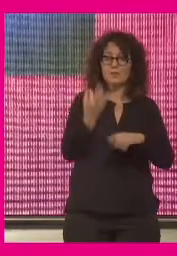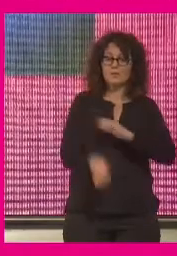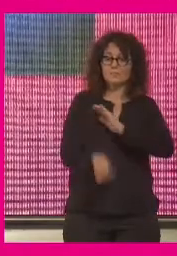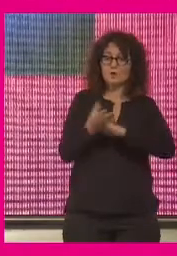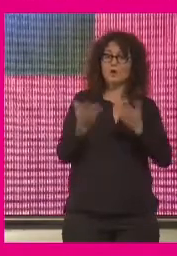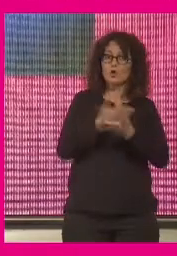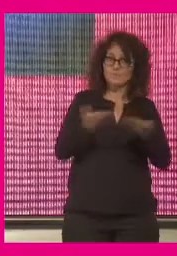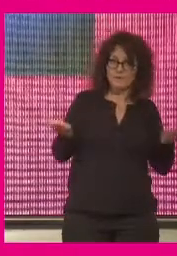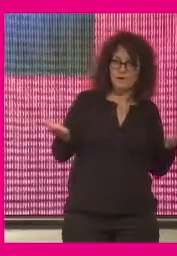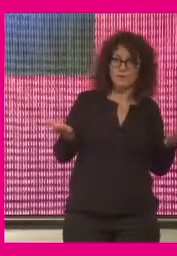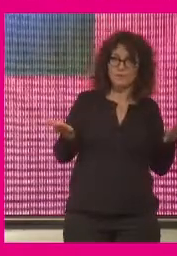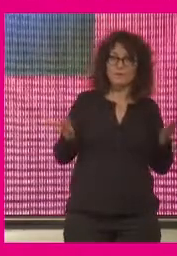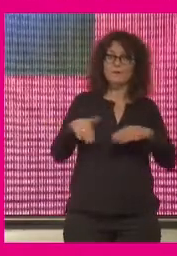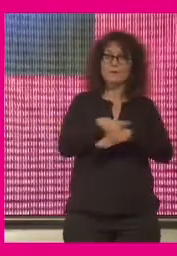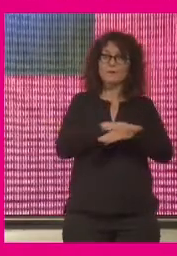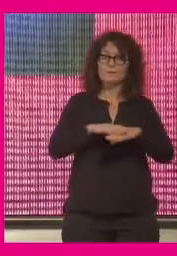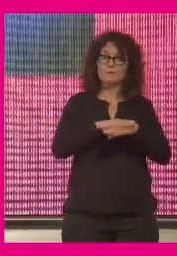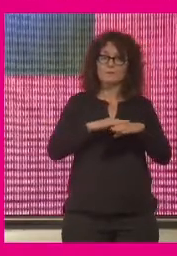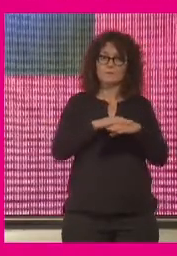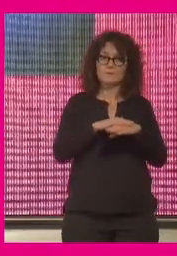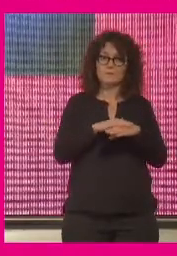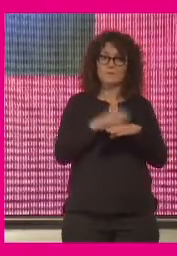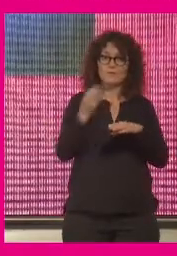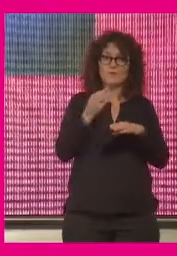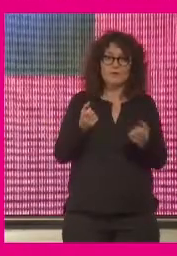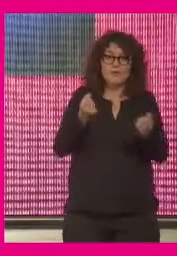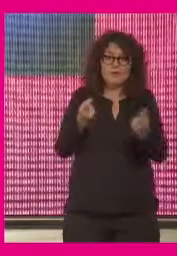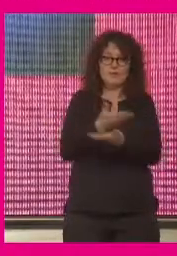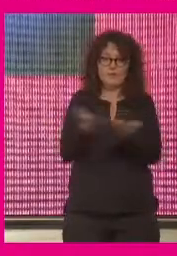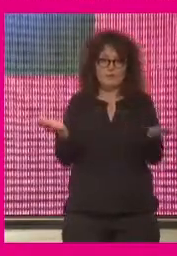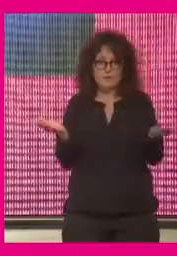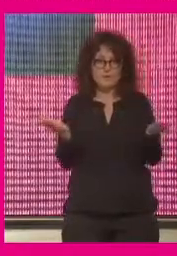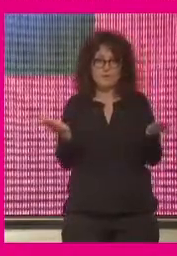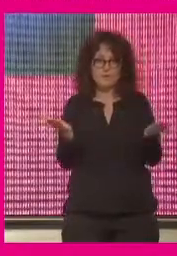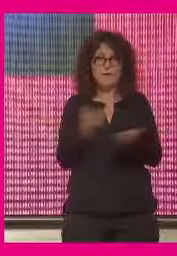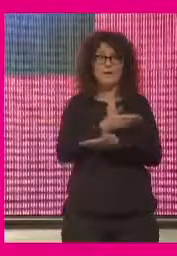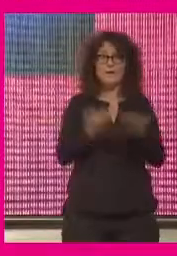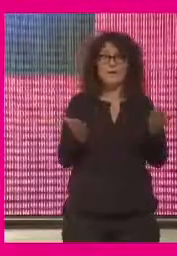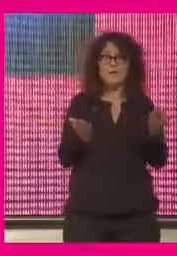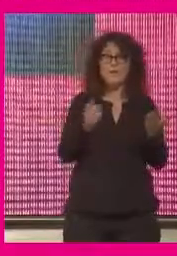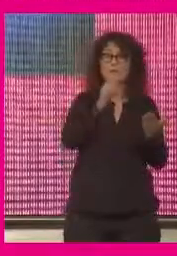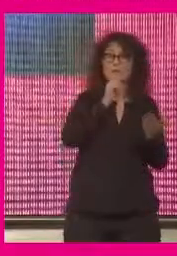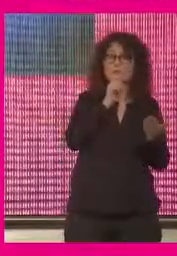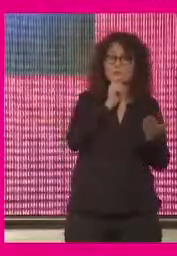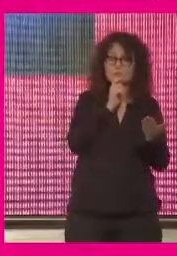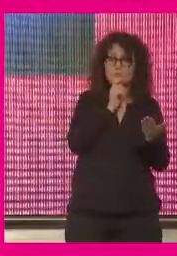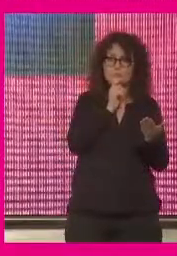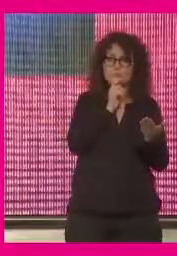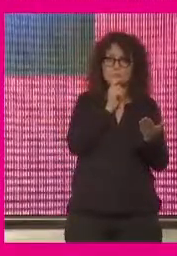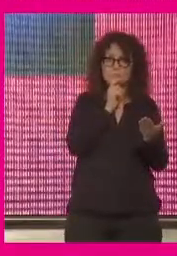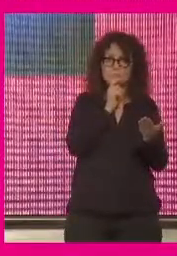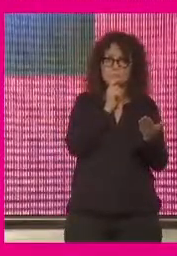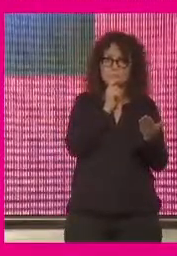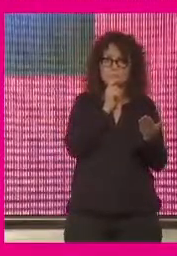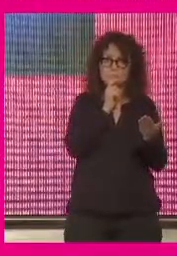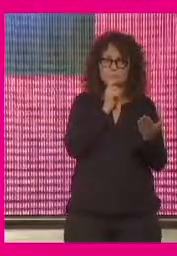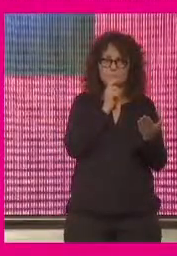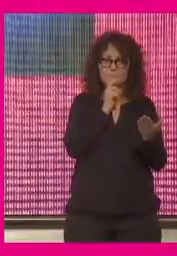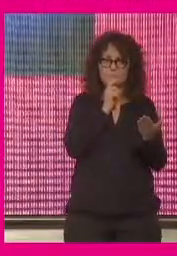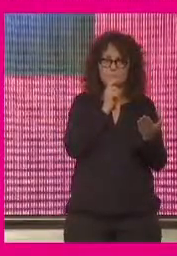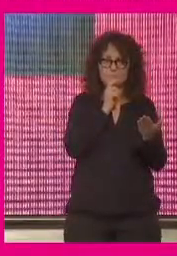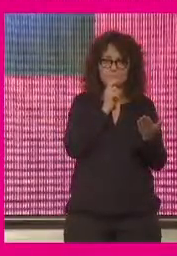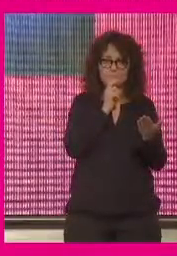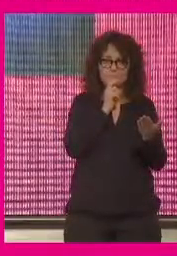confianza la administración tiene un deber hacia la sociedad que es generar confianza la confianza se genera con transparencia una de cosas clave que dice Daniel